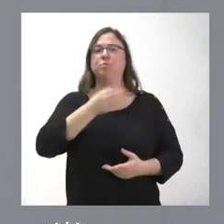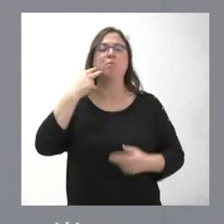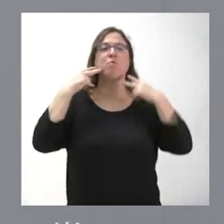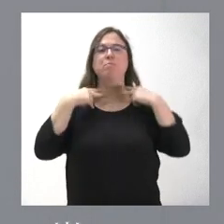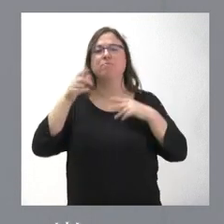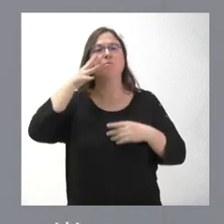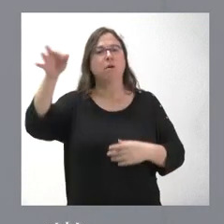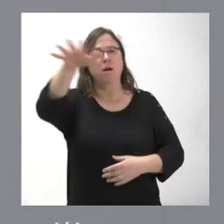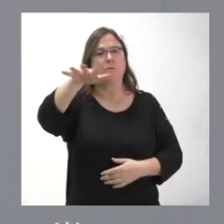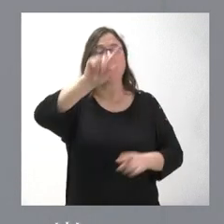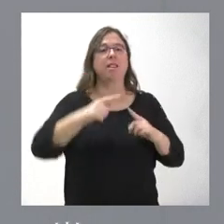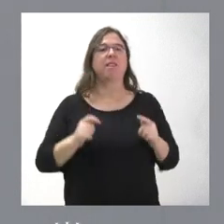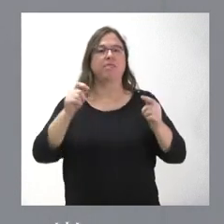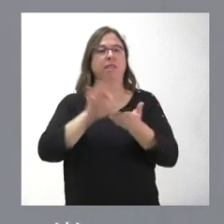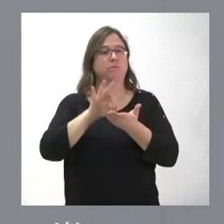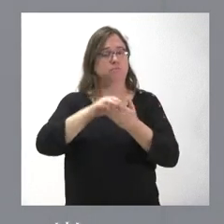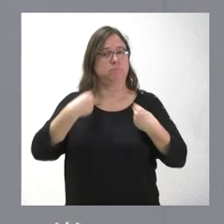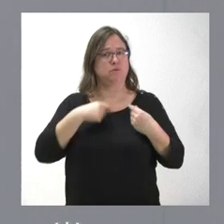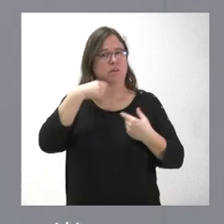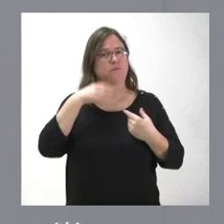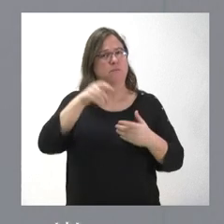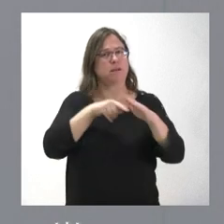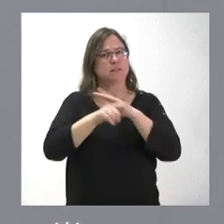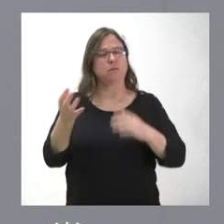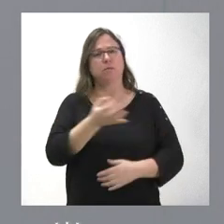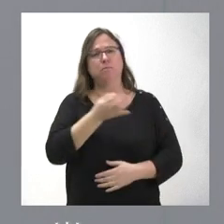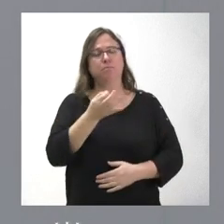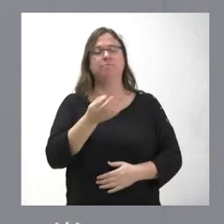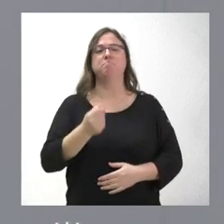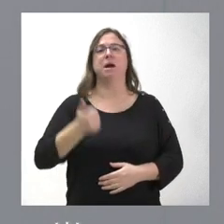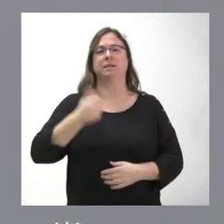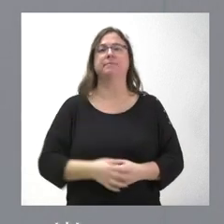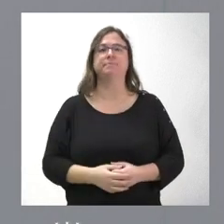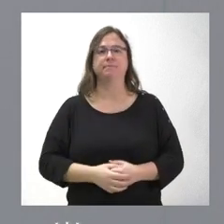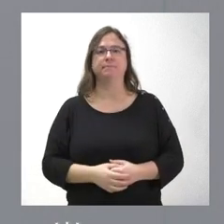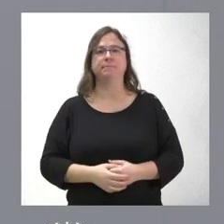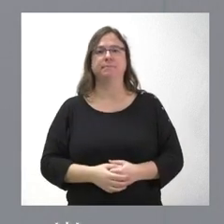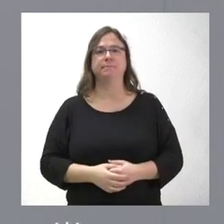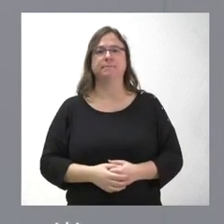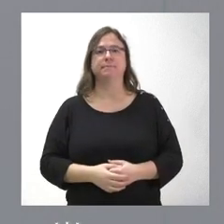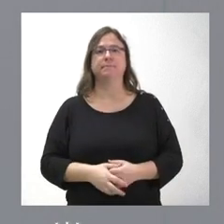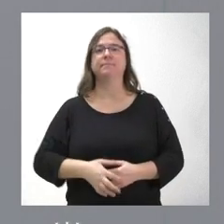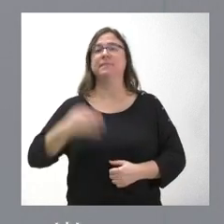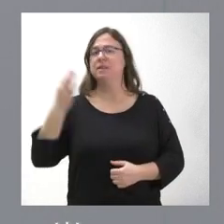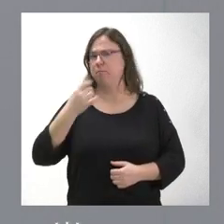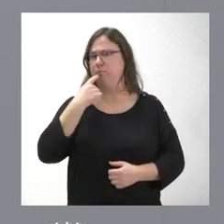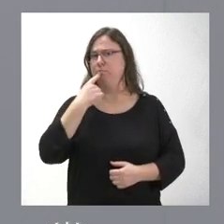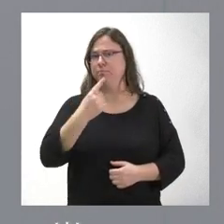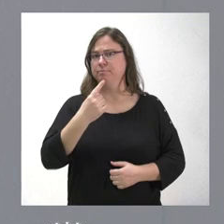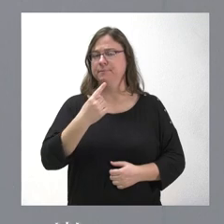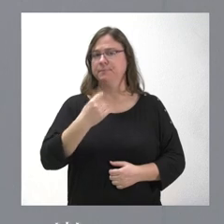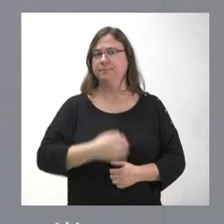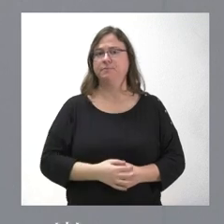y ofrecer a sus ciudadanos una gestión más eficaz y eficiente. Hay que señalar que